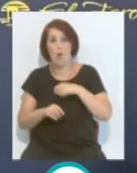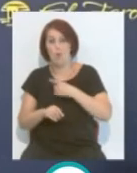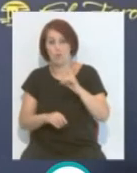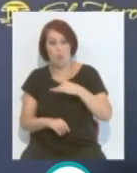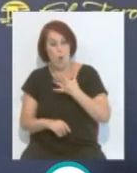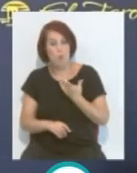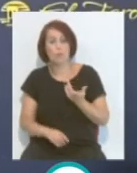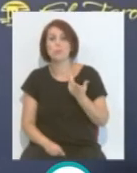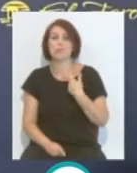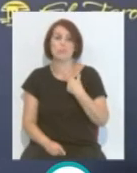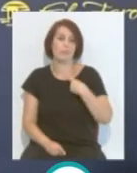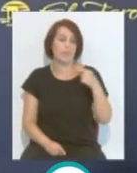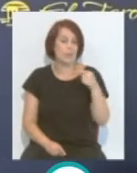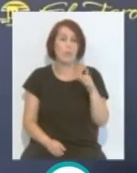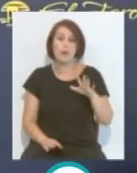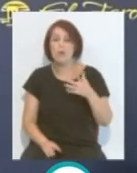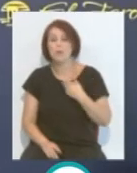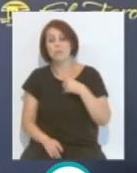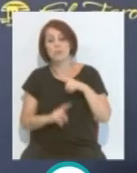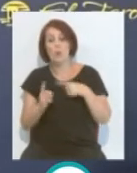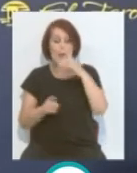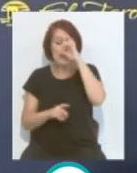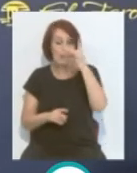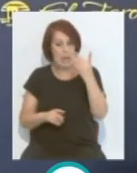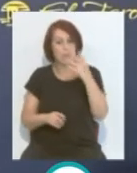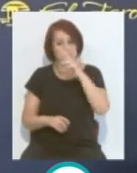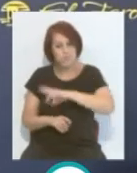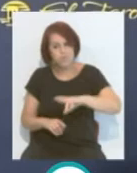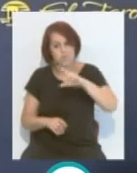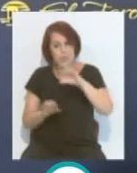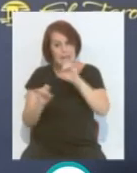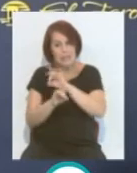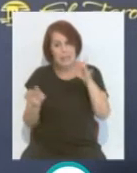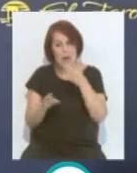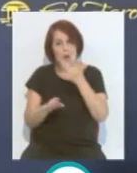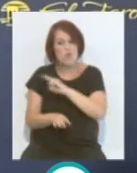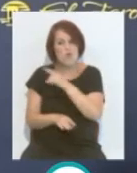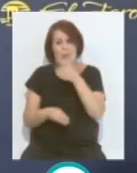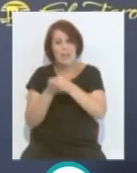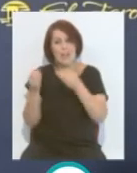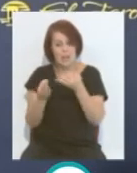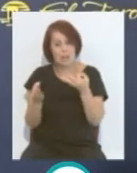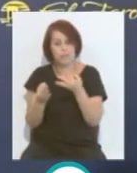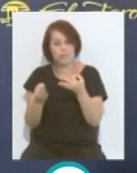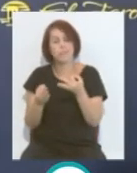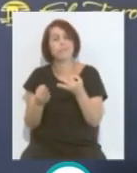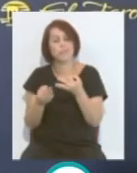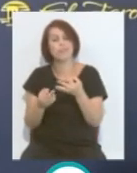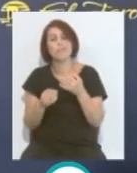malos, pero a nivel de afianzar la idea y de tener más claro aún lo que teníamos que hacer, nos vinieron bien.